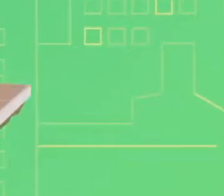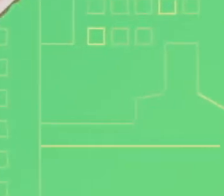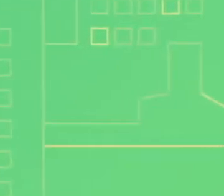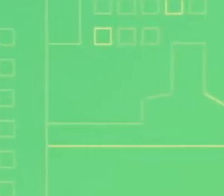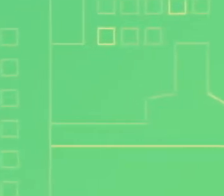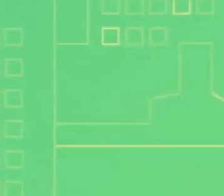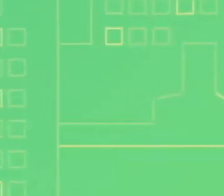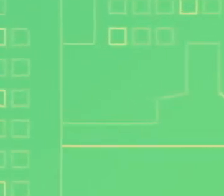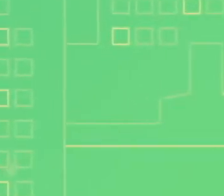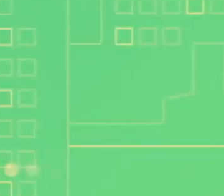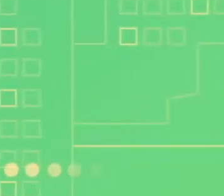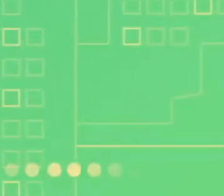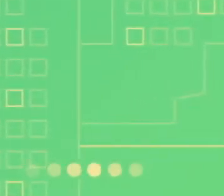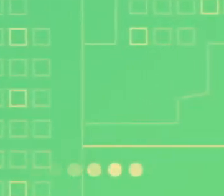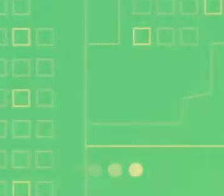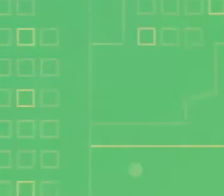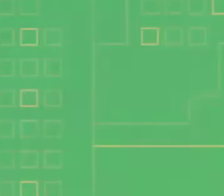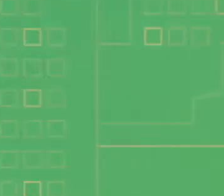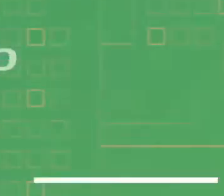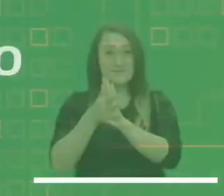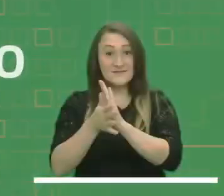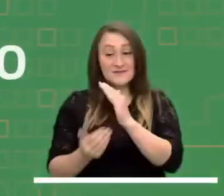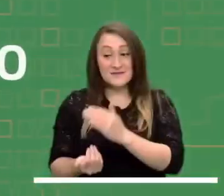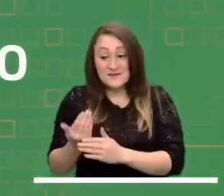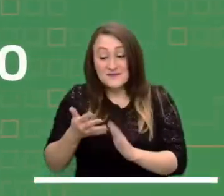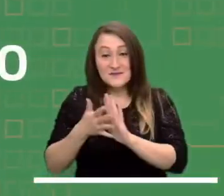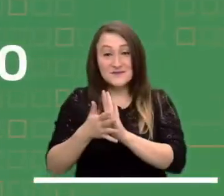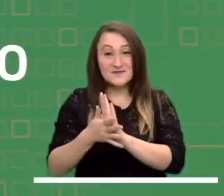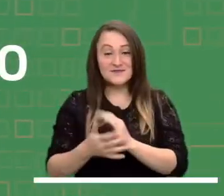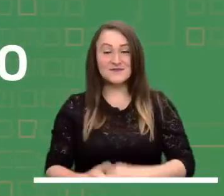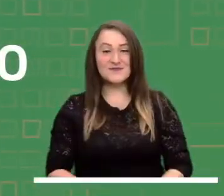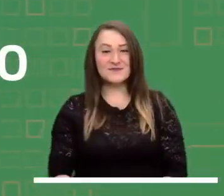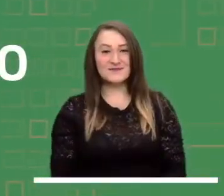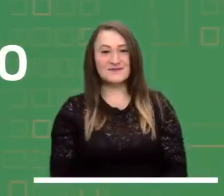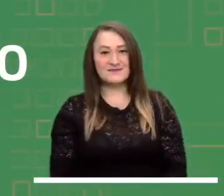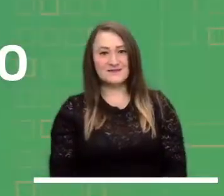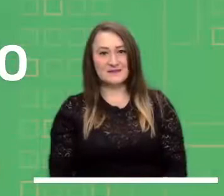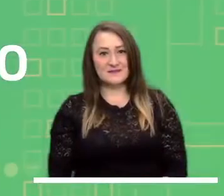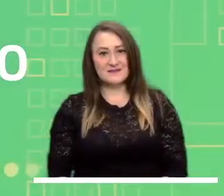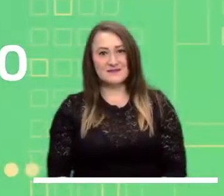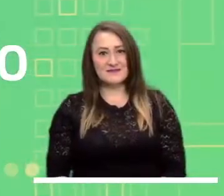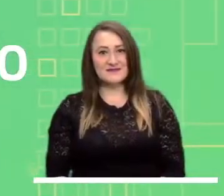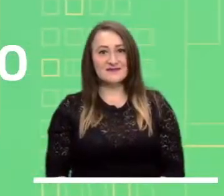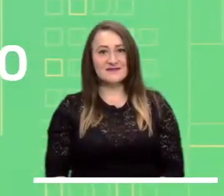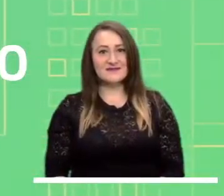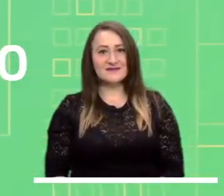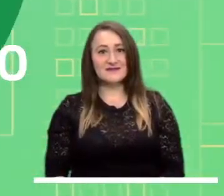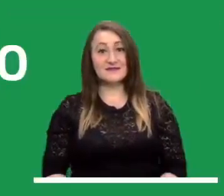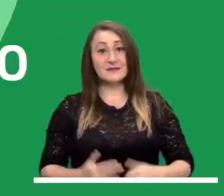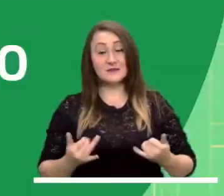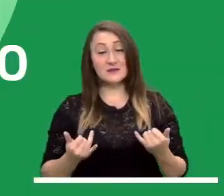Llega la tarde y aquí estamos para presentarles la última actualización del pronóstico del tiempo en el país.